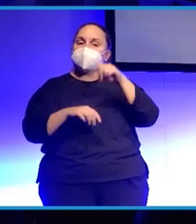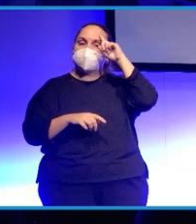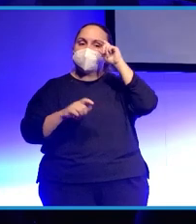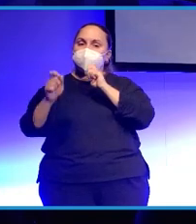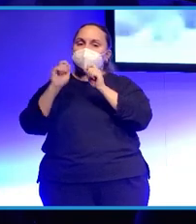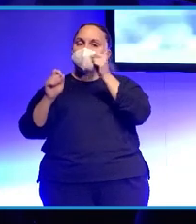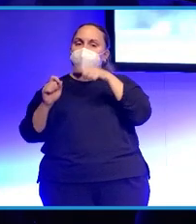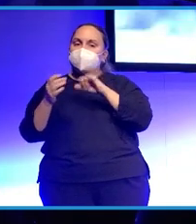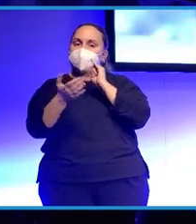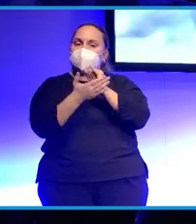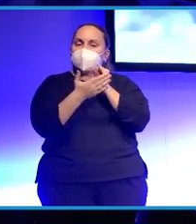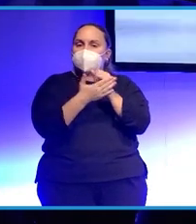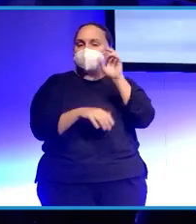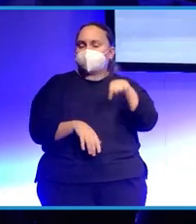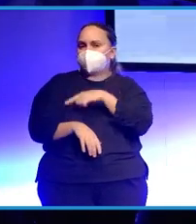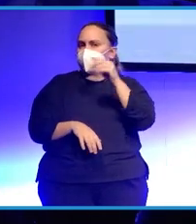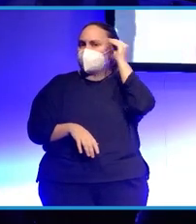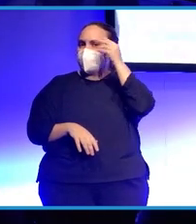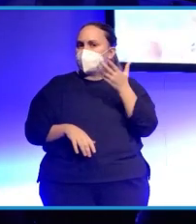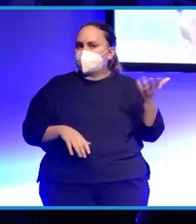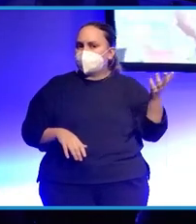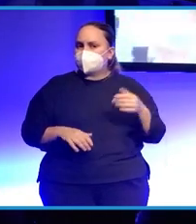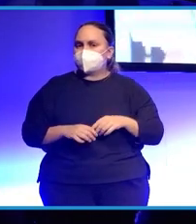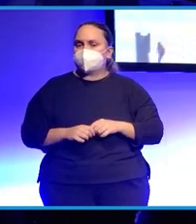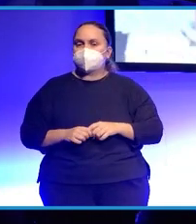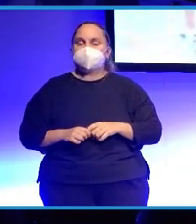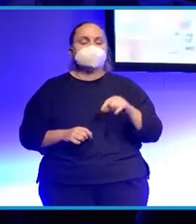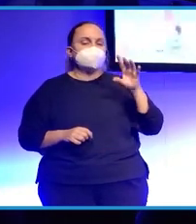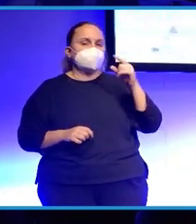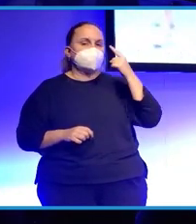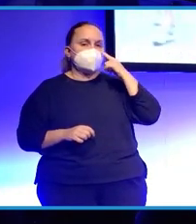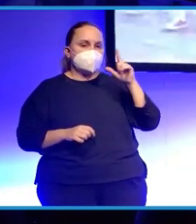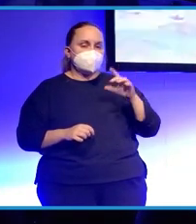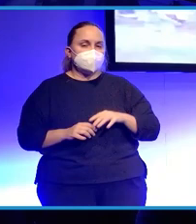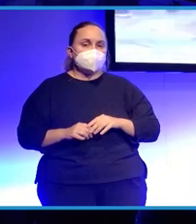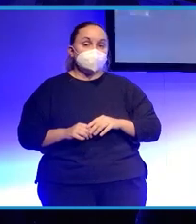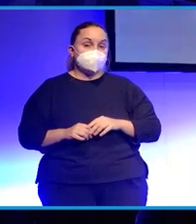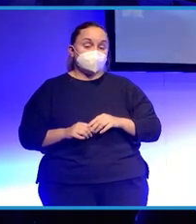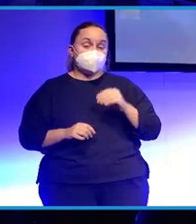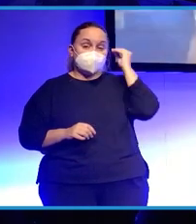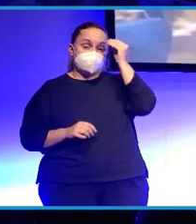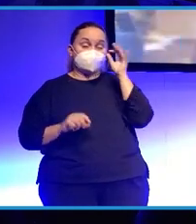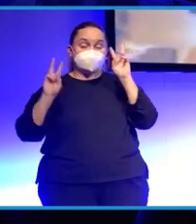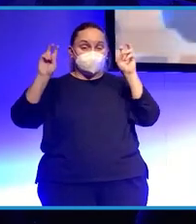en cuanto empezó, bueno, no cuando empezó, cuando empezamos a ver que entraba en nuestras vidas YouTube,